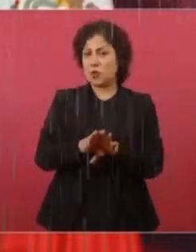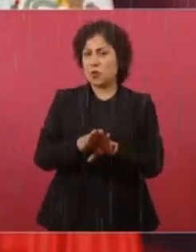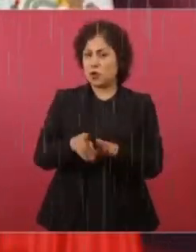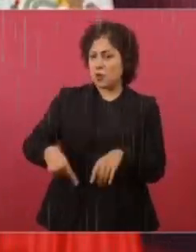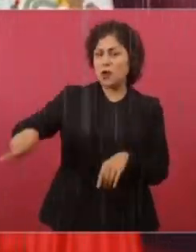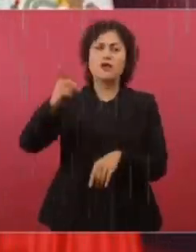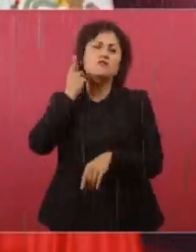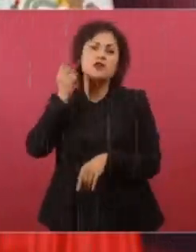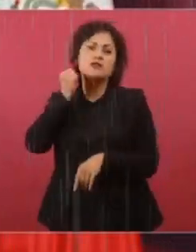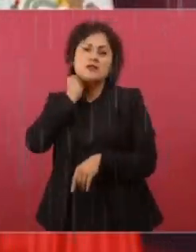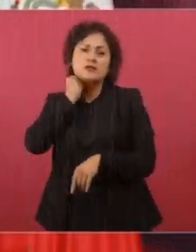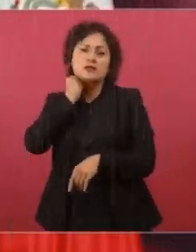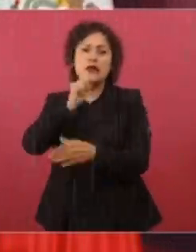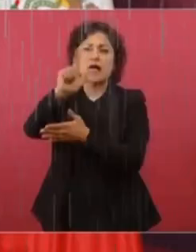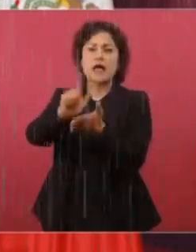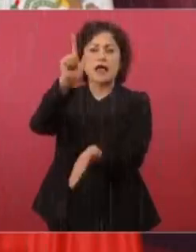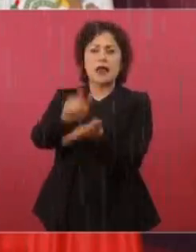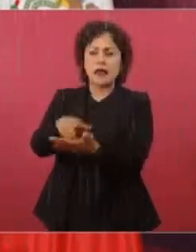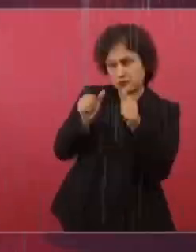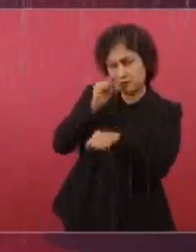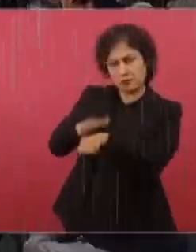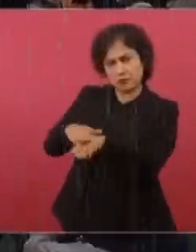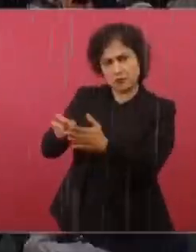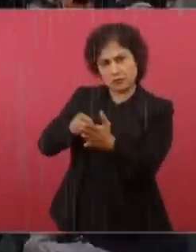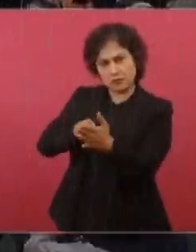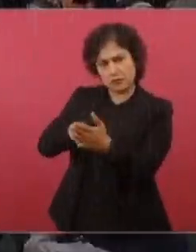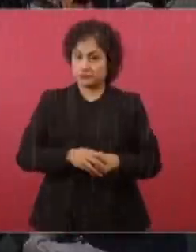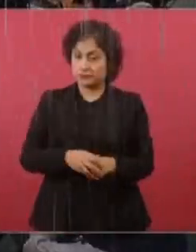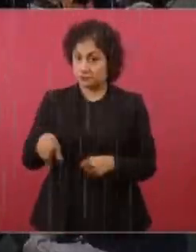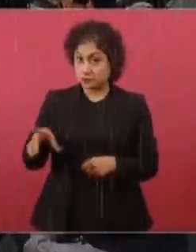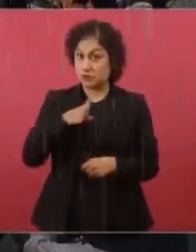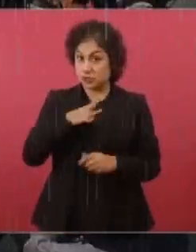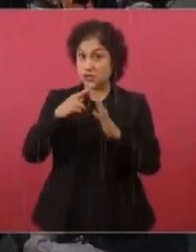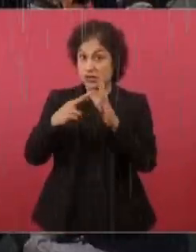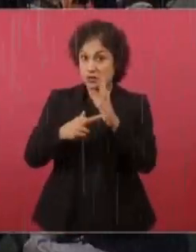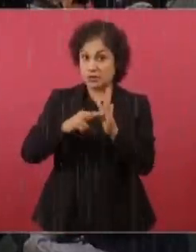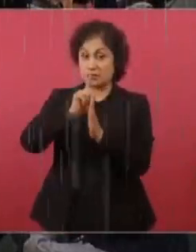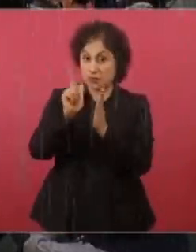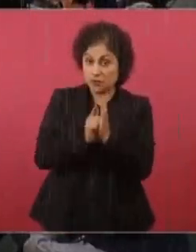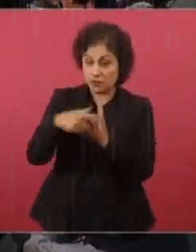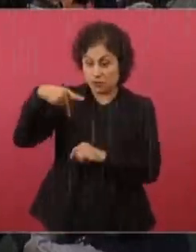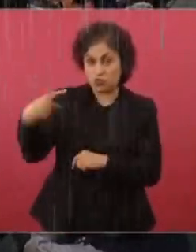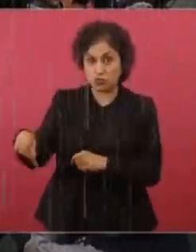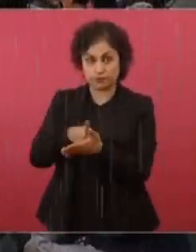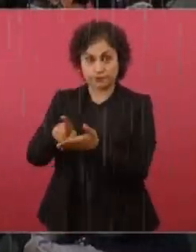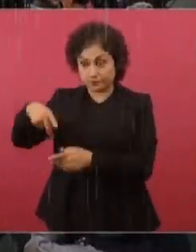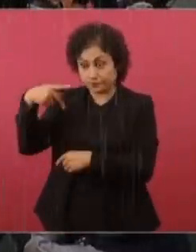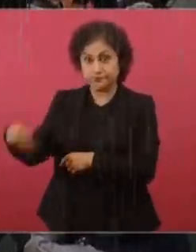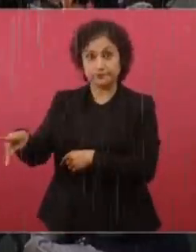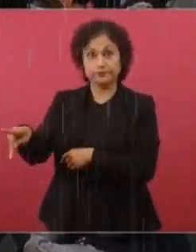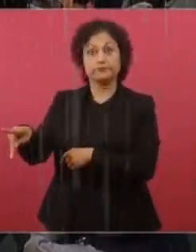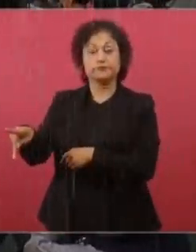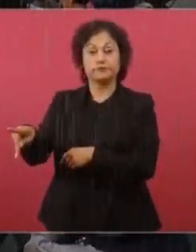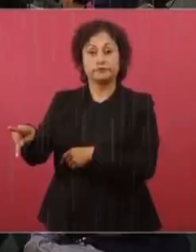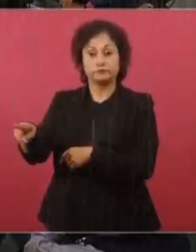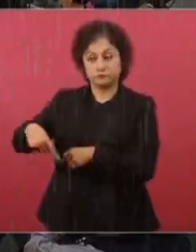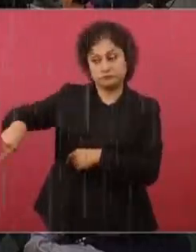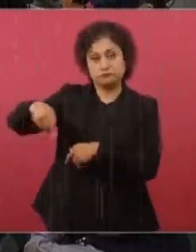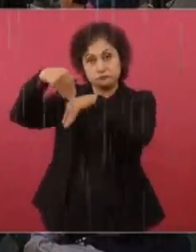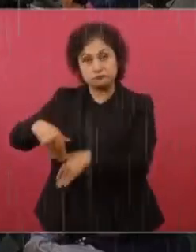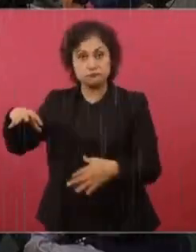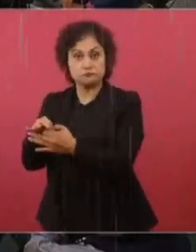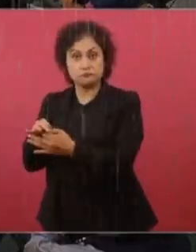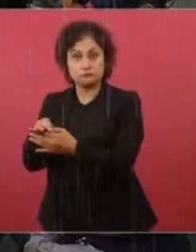si se impugnan, porque no se discutieron bien, aunque existe un reglamento en el Congreso y se apegue a ese reglamento,